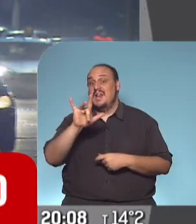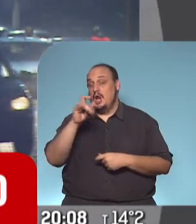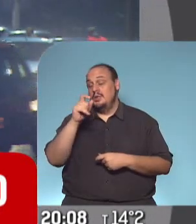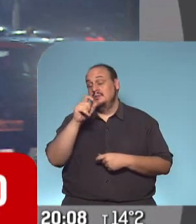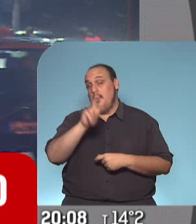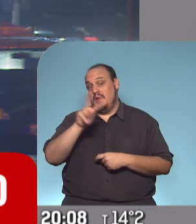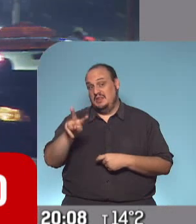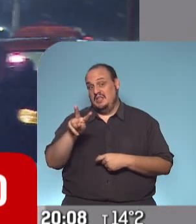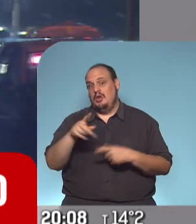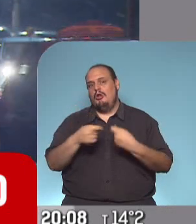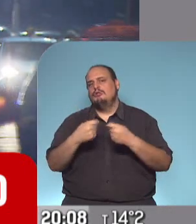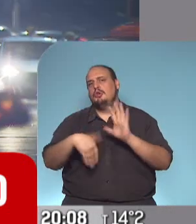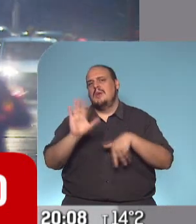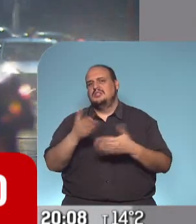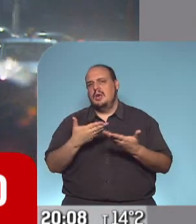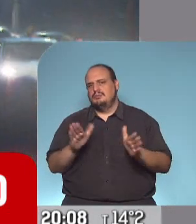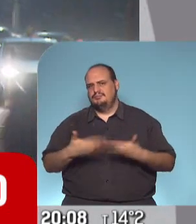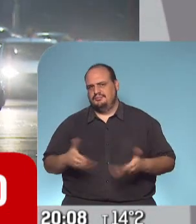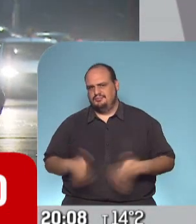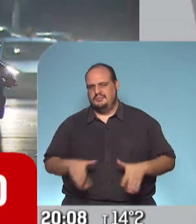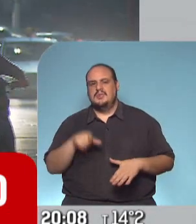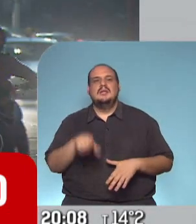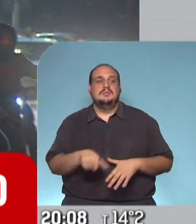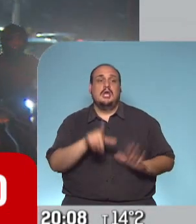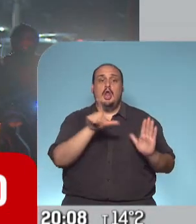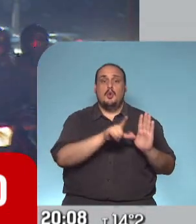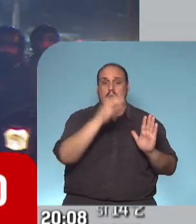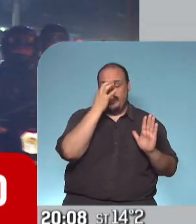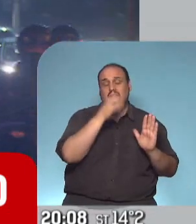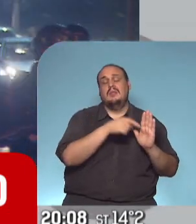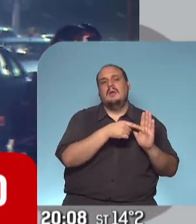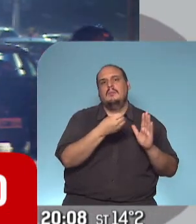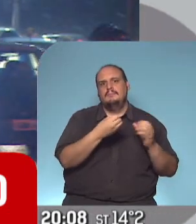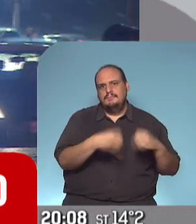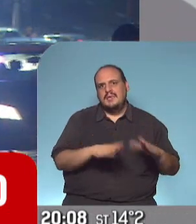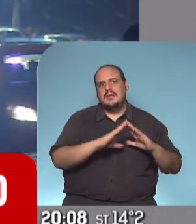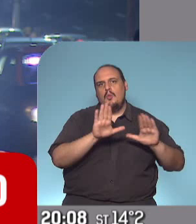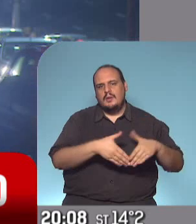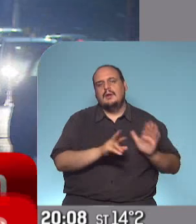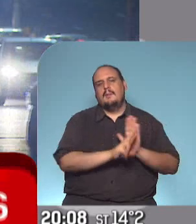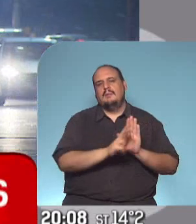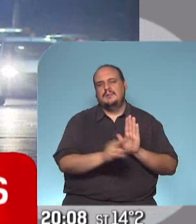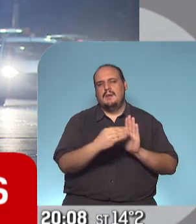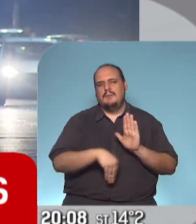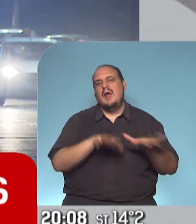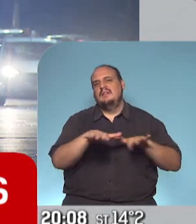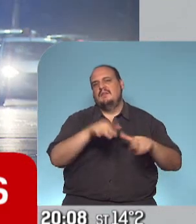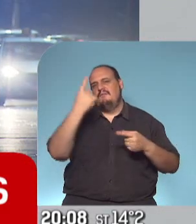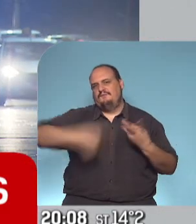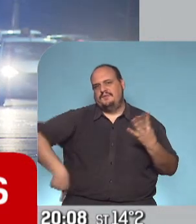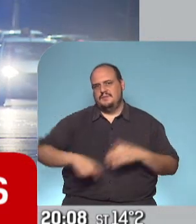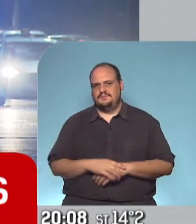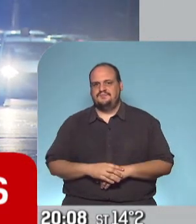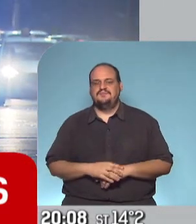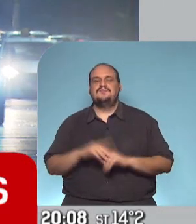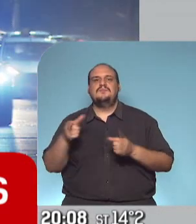Por eso diferenciamos. En distintos días se empieza paulatinamente a abrir esta cuarentena con distintas actividades. Hay un punteo también que podemos